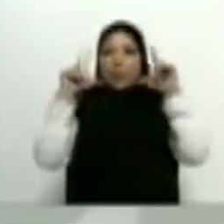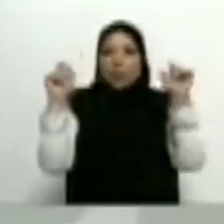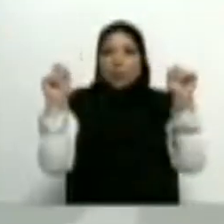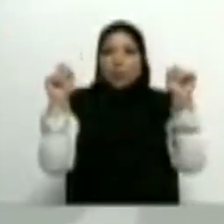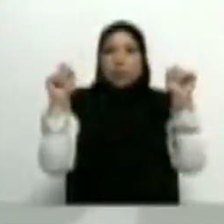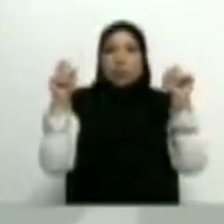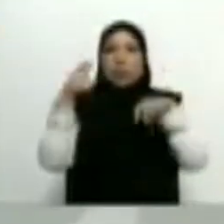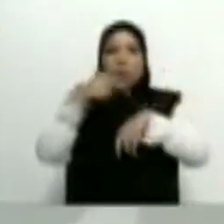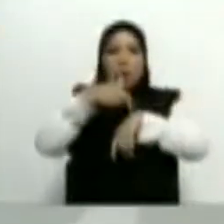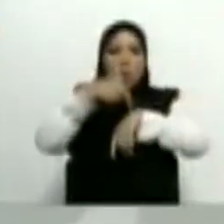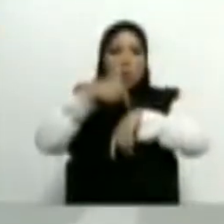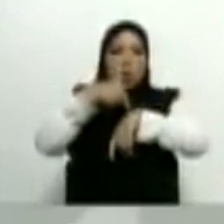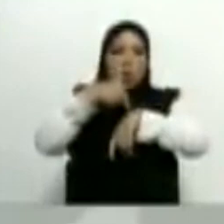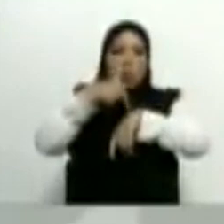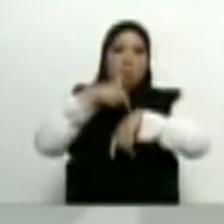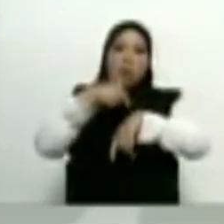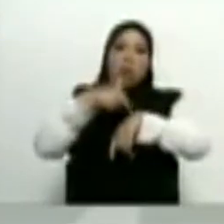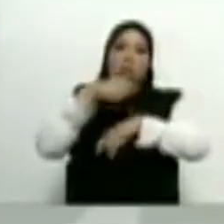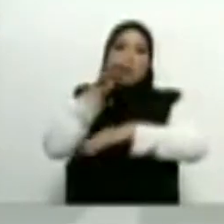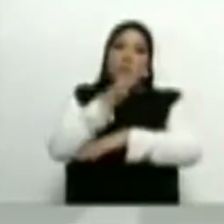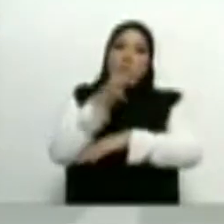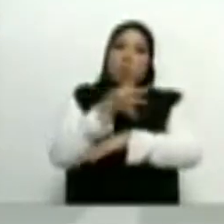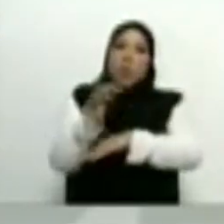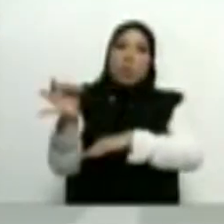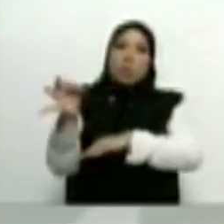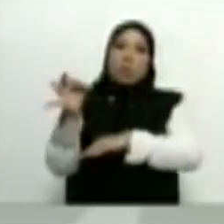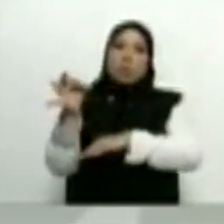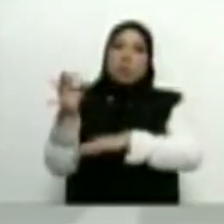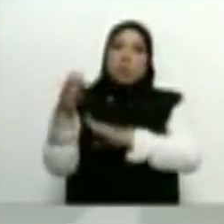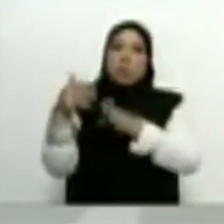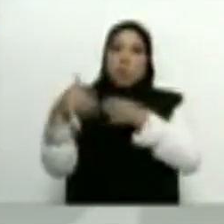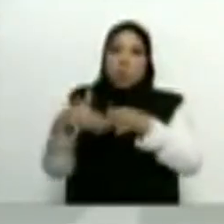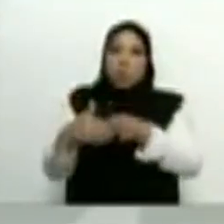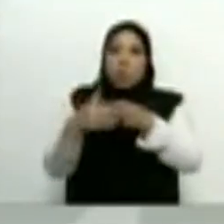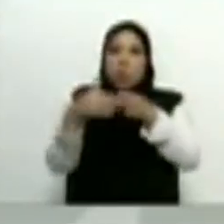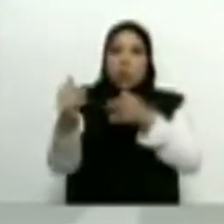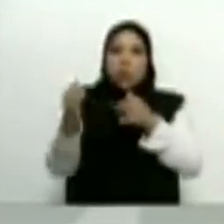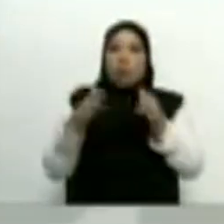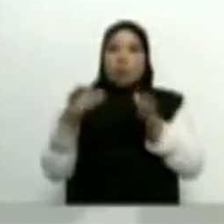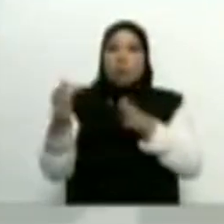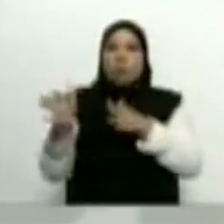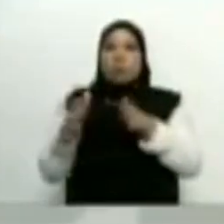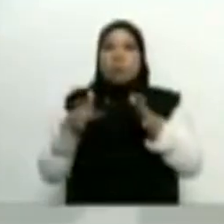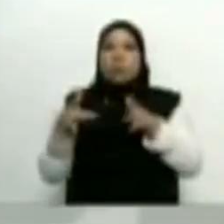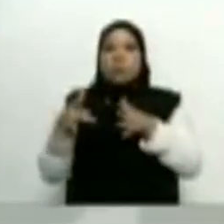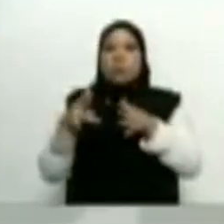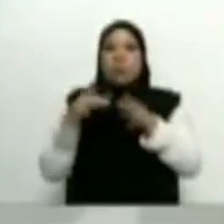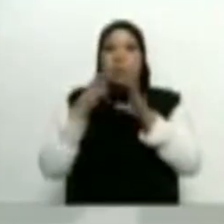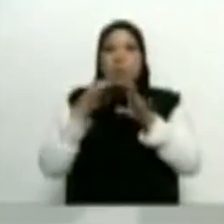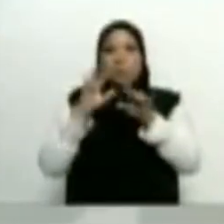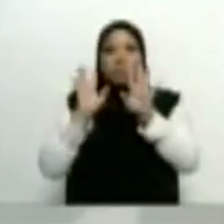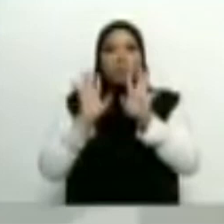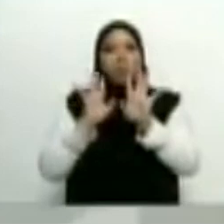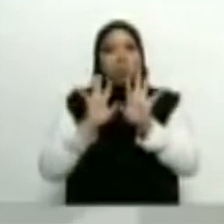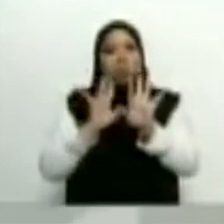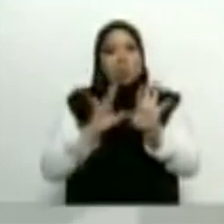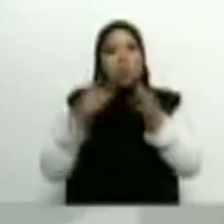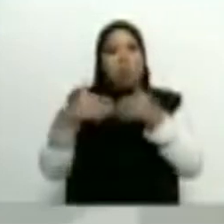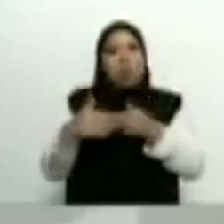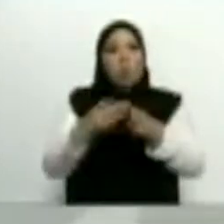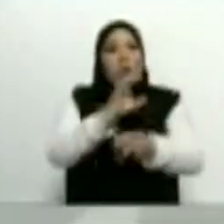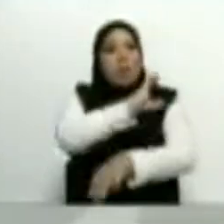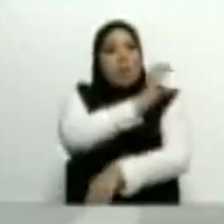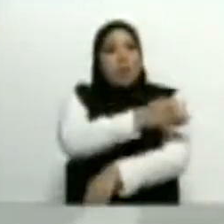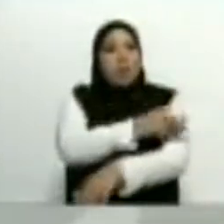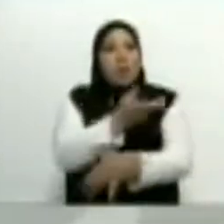La hora del día, la hora del día más perfecta para los vientos, los vientos favorables. Y una conducción enérgica,